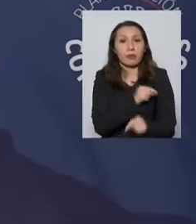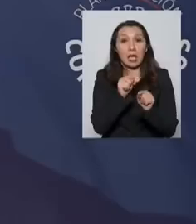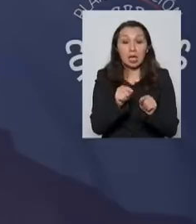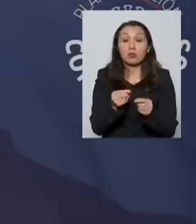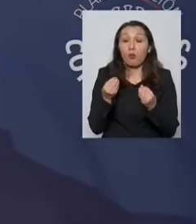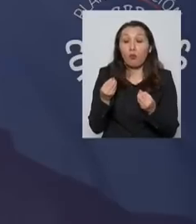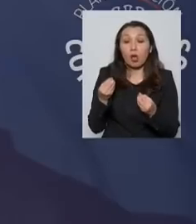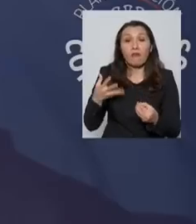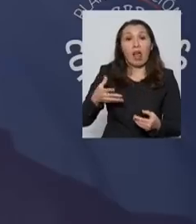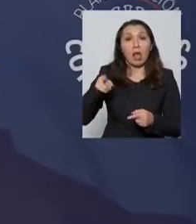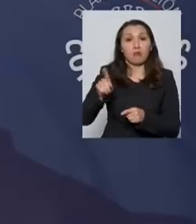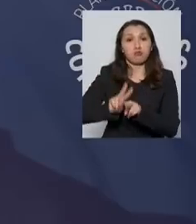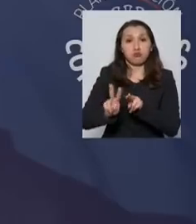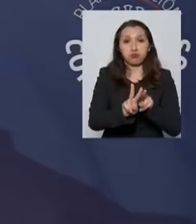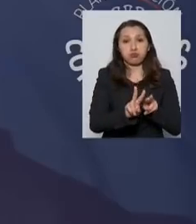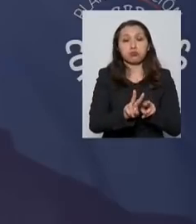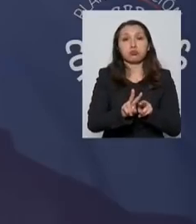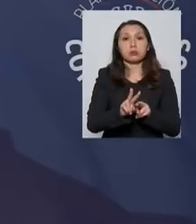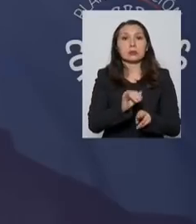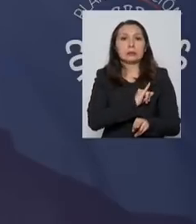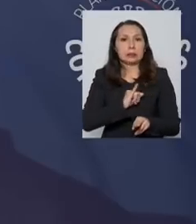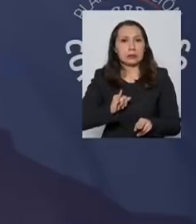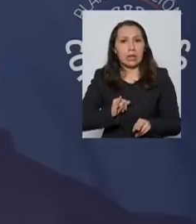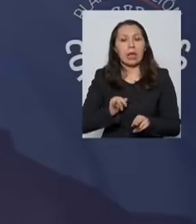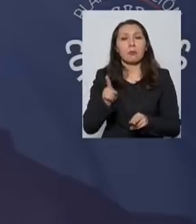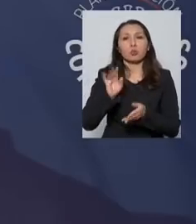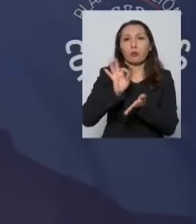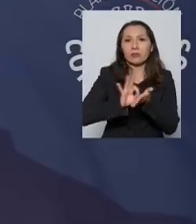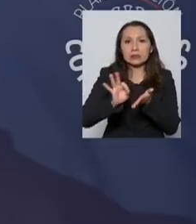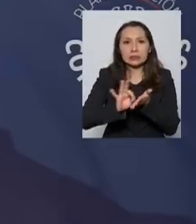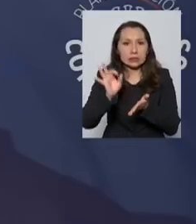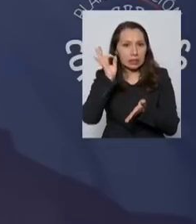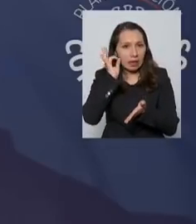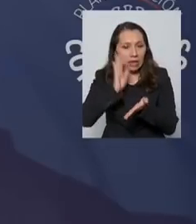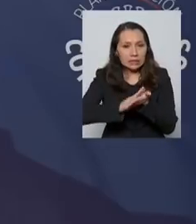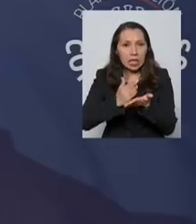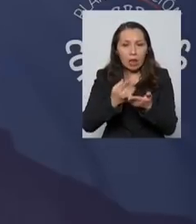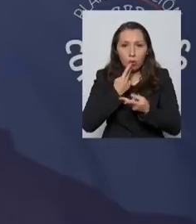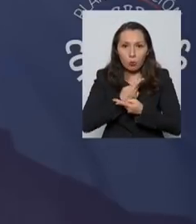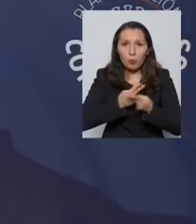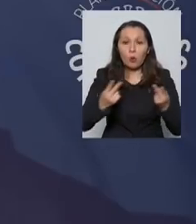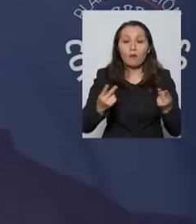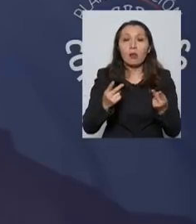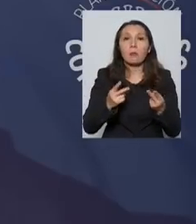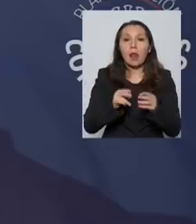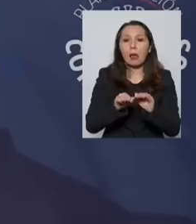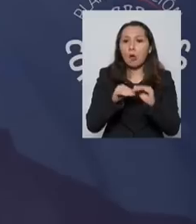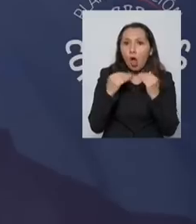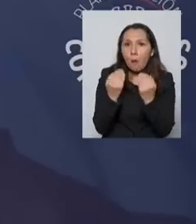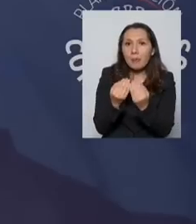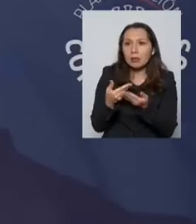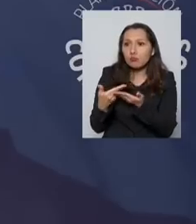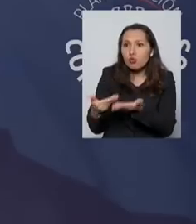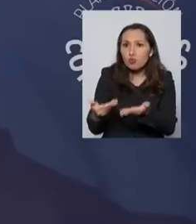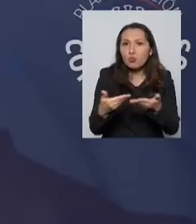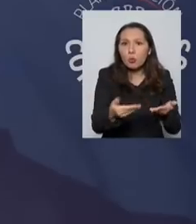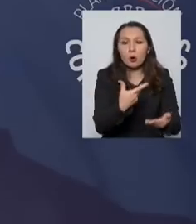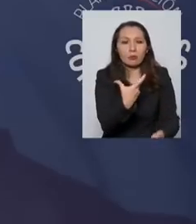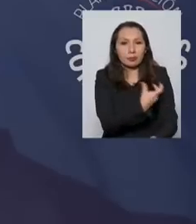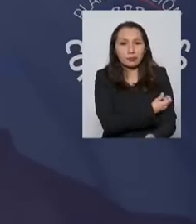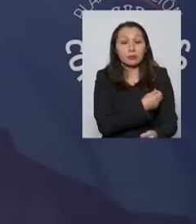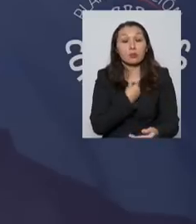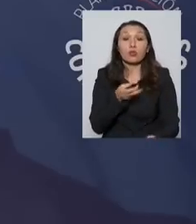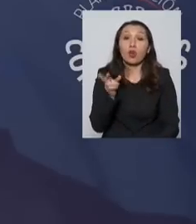valoro enormemente, lo que están haciendo la Ceremi, la Subsidiaria de Salud Pública, para completar esta meta, en la que, insisto,